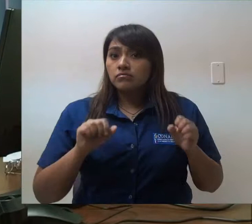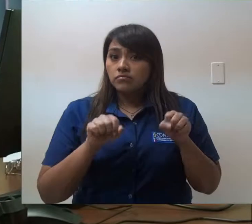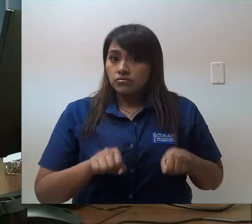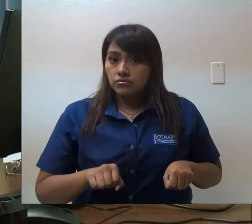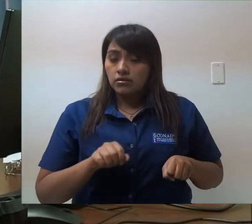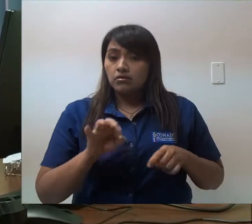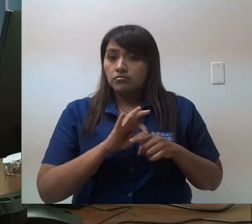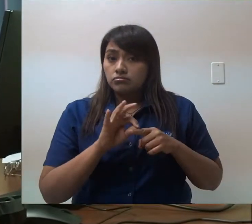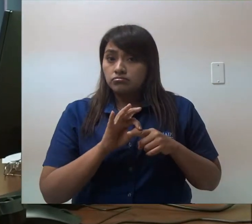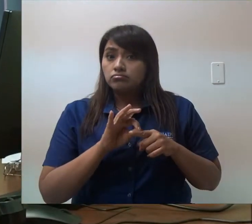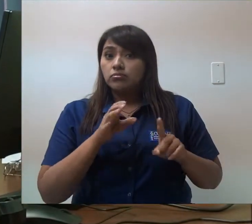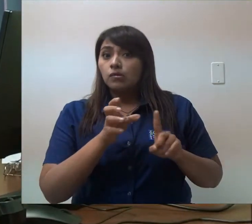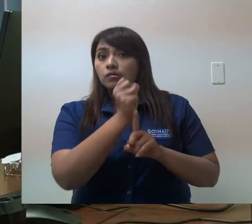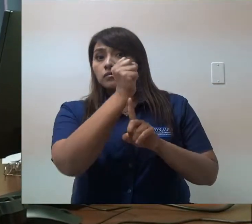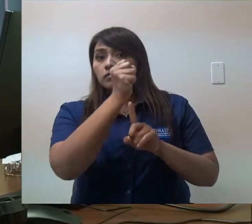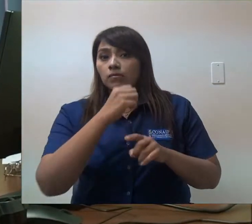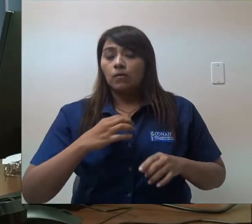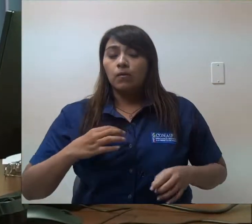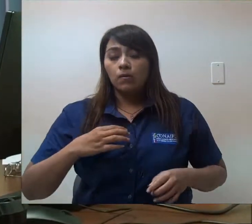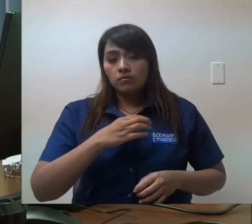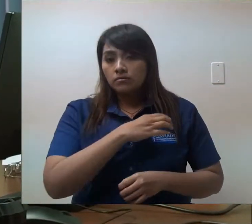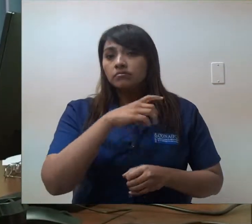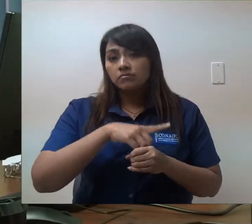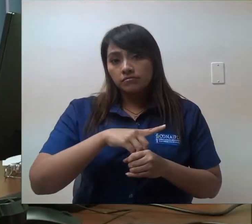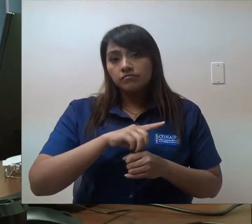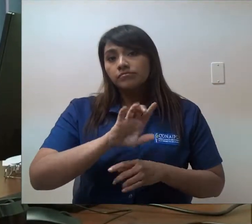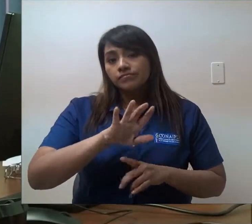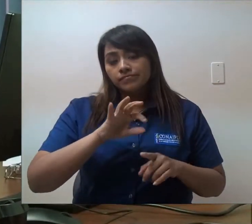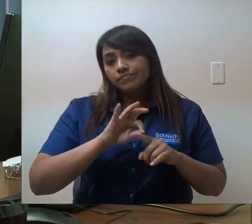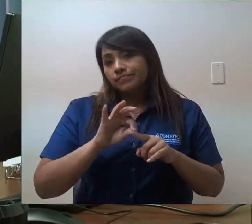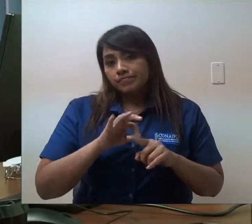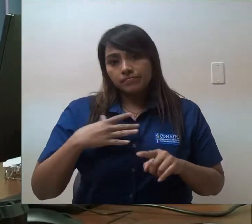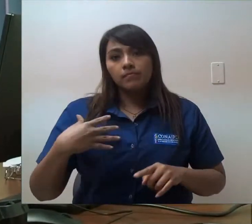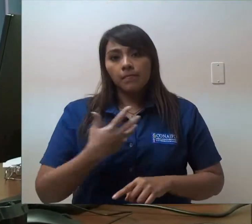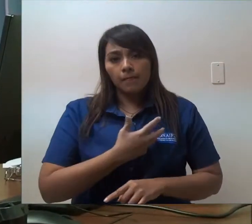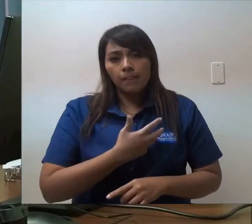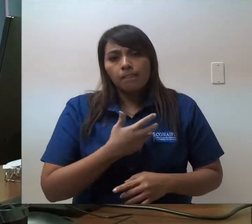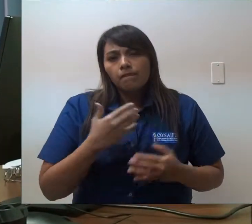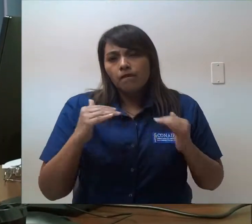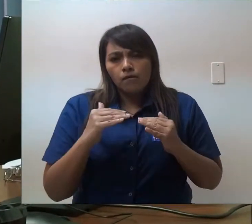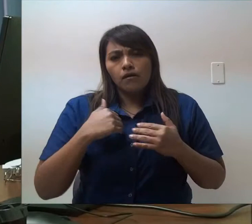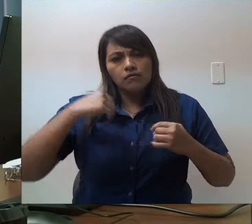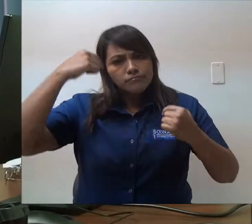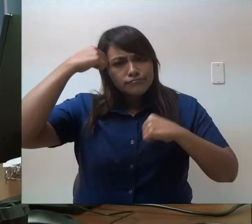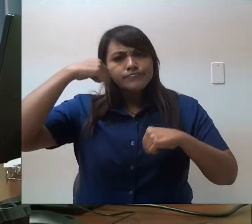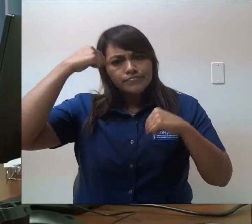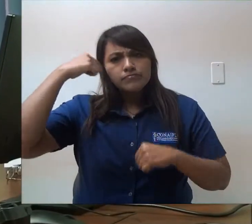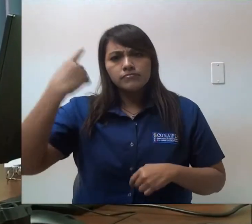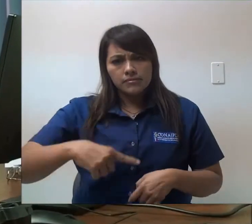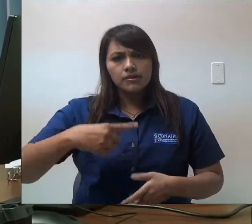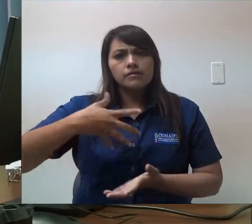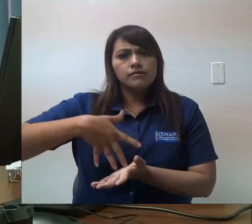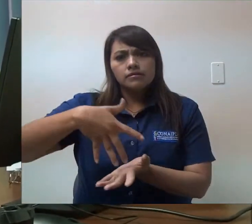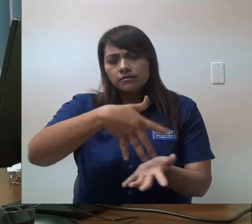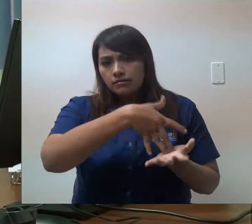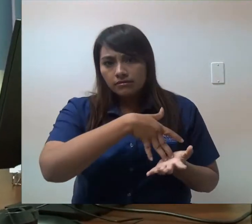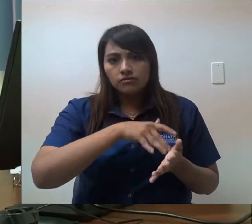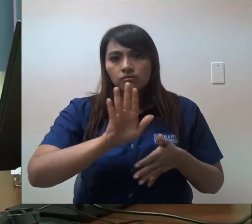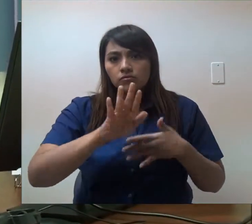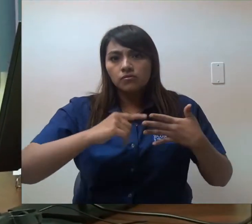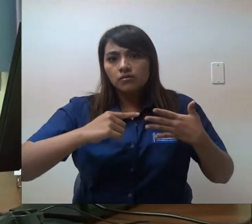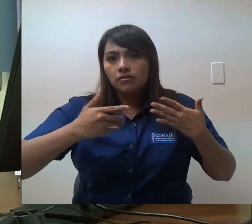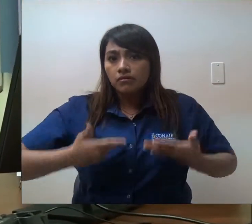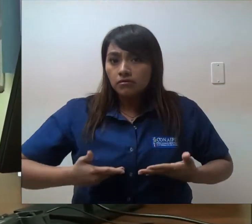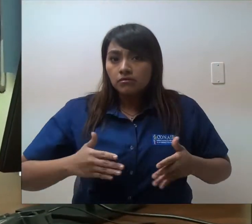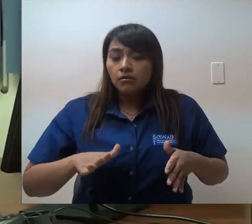permite a ellos ejercer sus derechos esa es la función del CONAIPD por supuesto nuestra obligación también es hacer